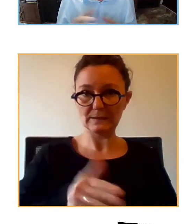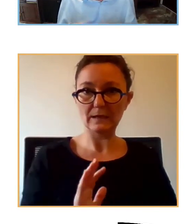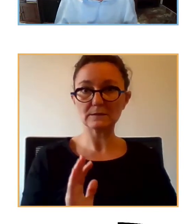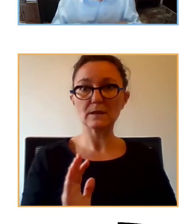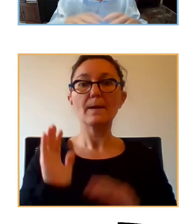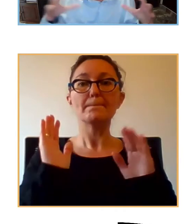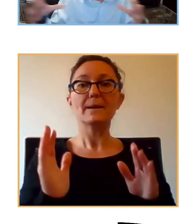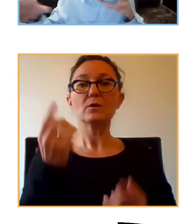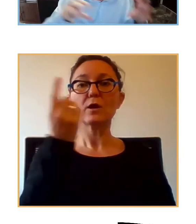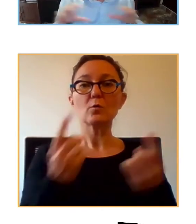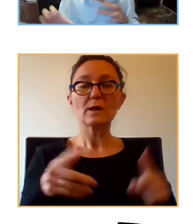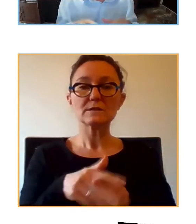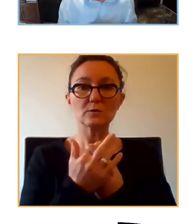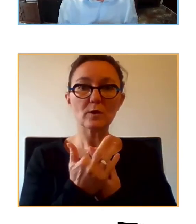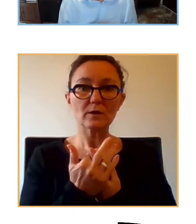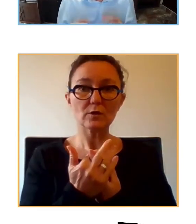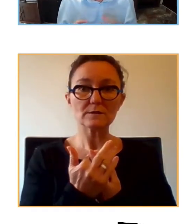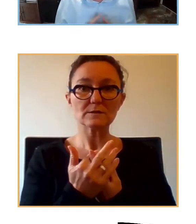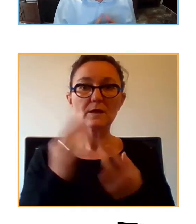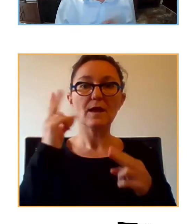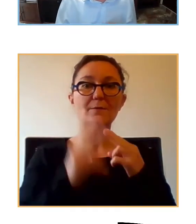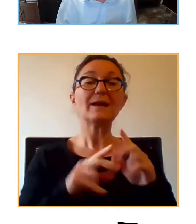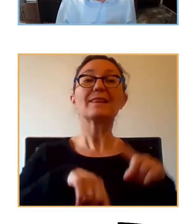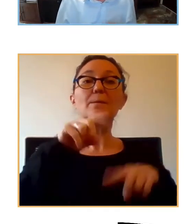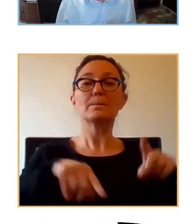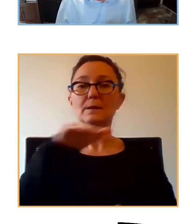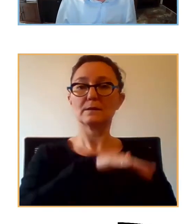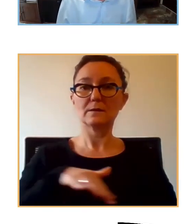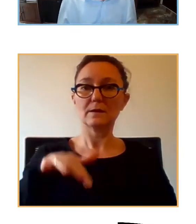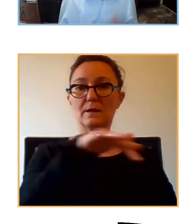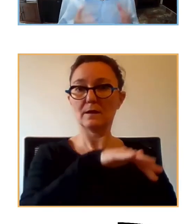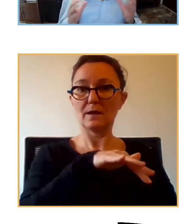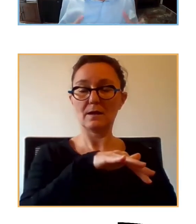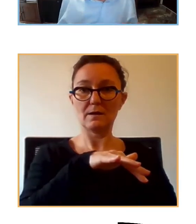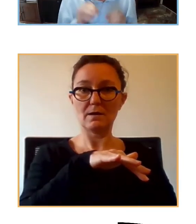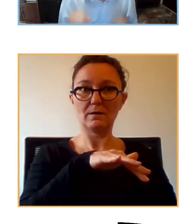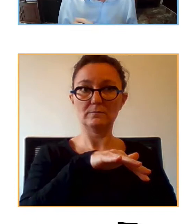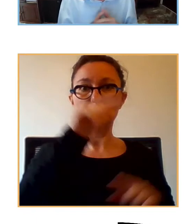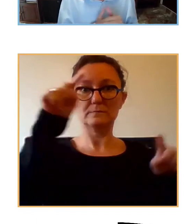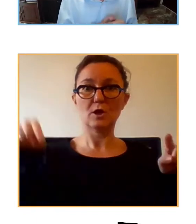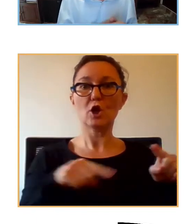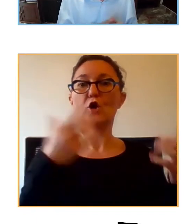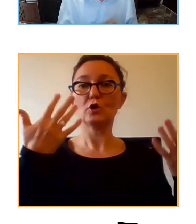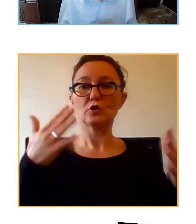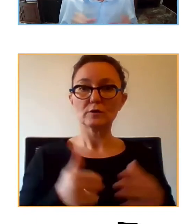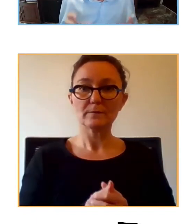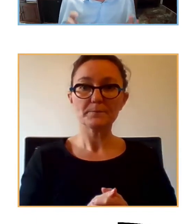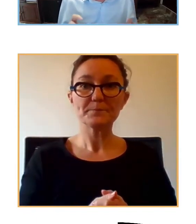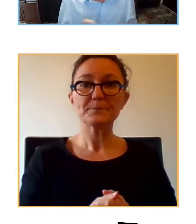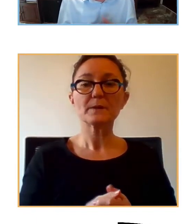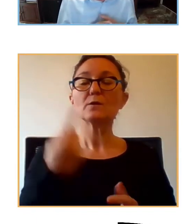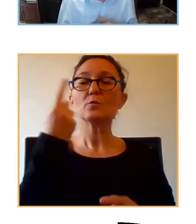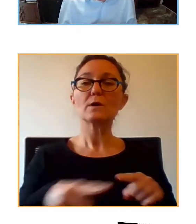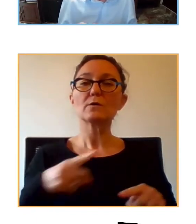en algunos casos, sobre todo reuniones de distintas áreas geográficas con reuniones presenciales. Y una cosa interesante y un punto que quería yo aquí